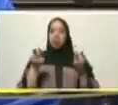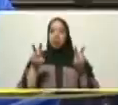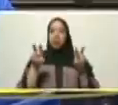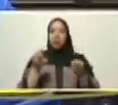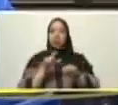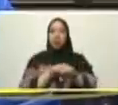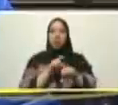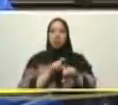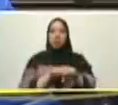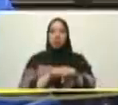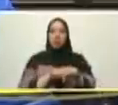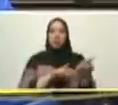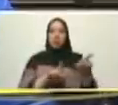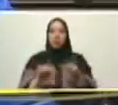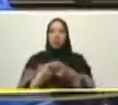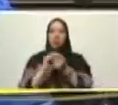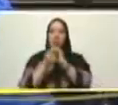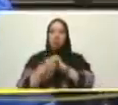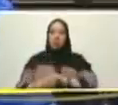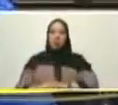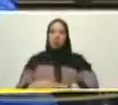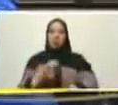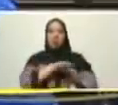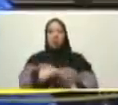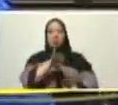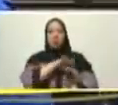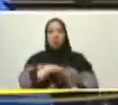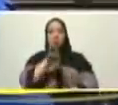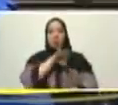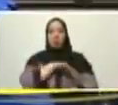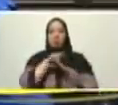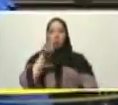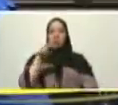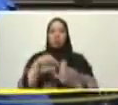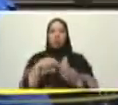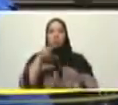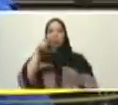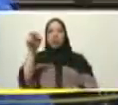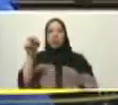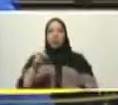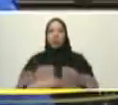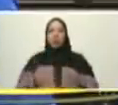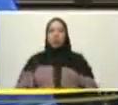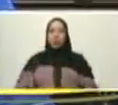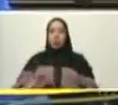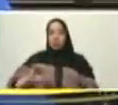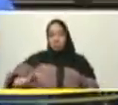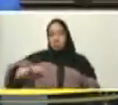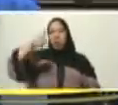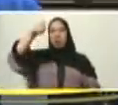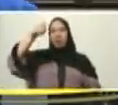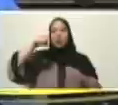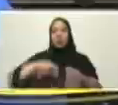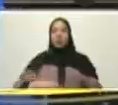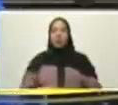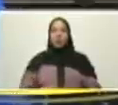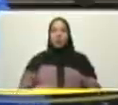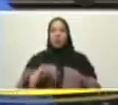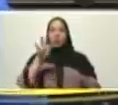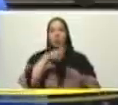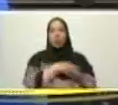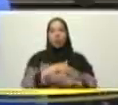de transición al socialismo dos mil treinta y más cuatro millones